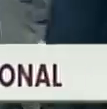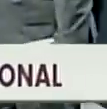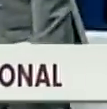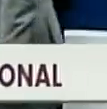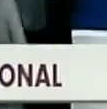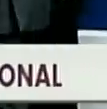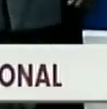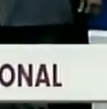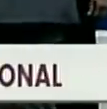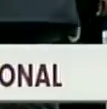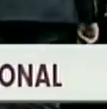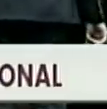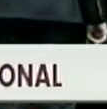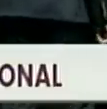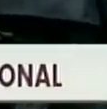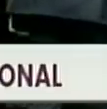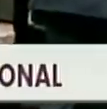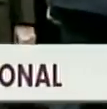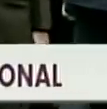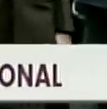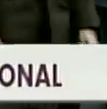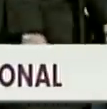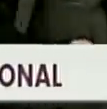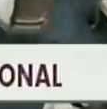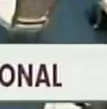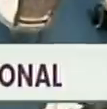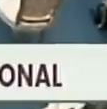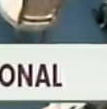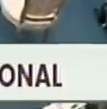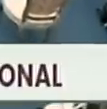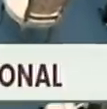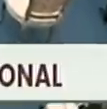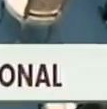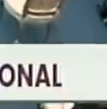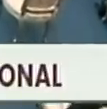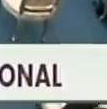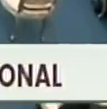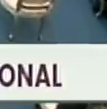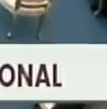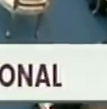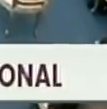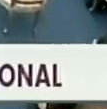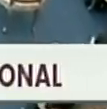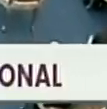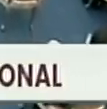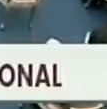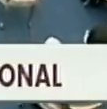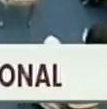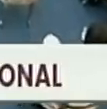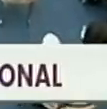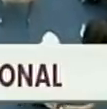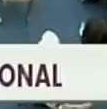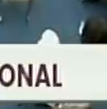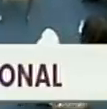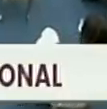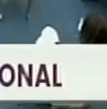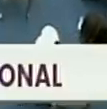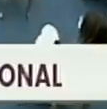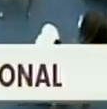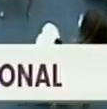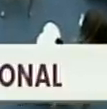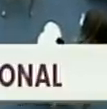la verdad de Venezuela frente a las campañas de desprestigio y falsas noticias de agencias internacionales contra la República